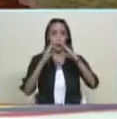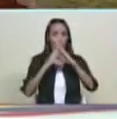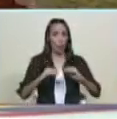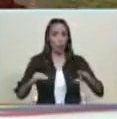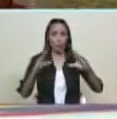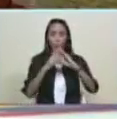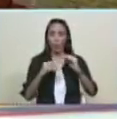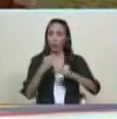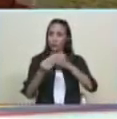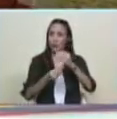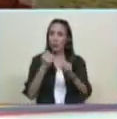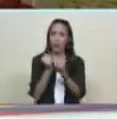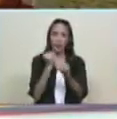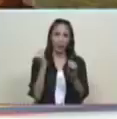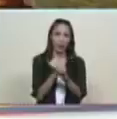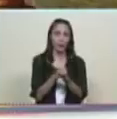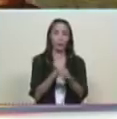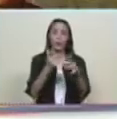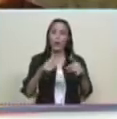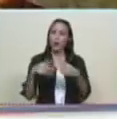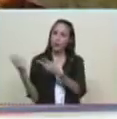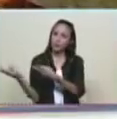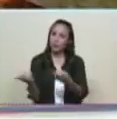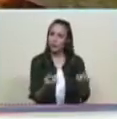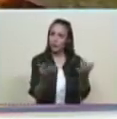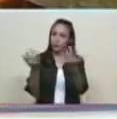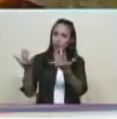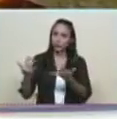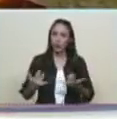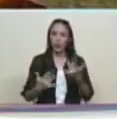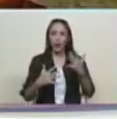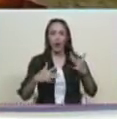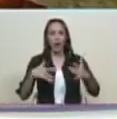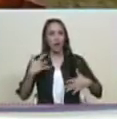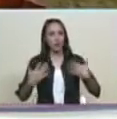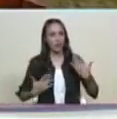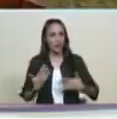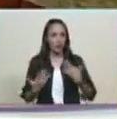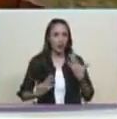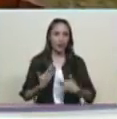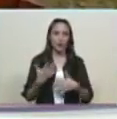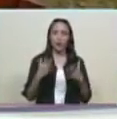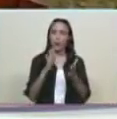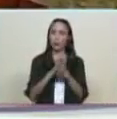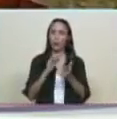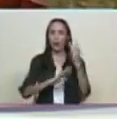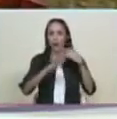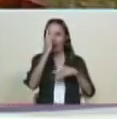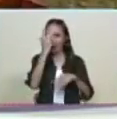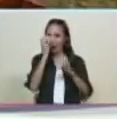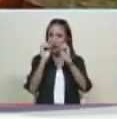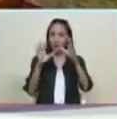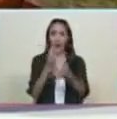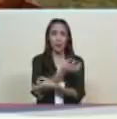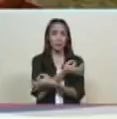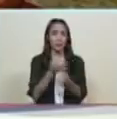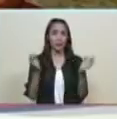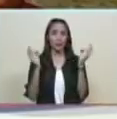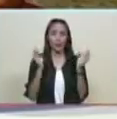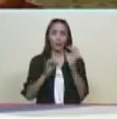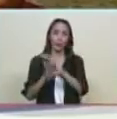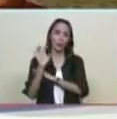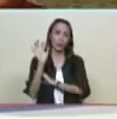querida se invita a que vengan a disfrutar los carnavales más bonitos de nuestra patria